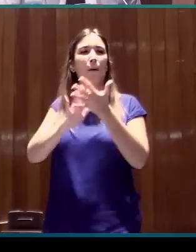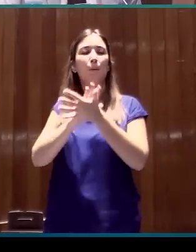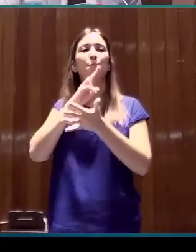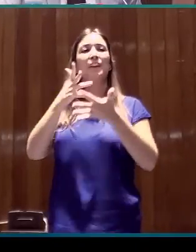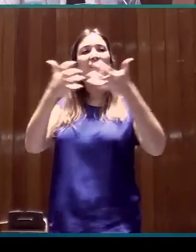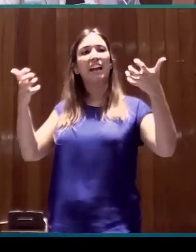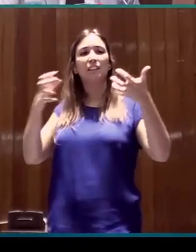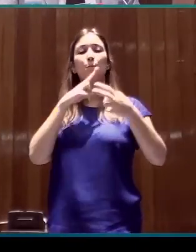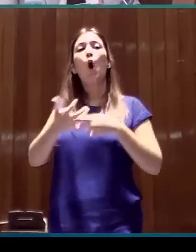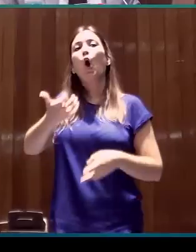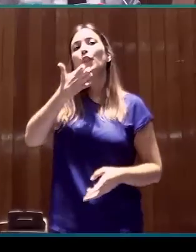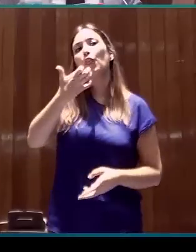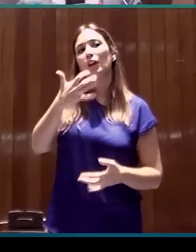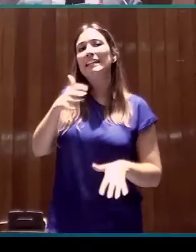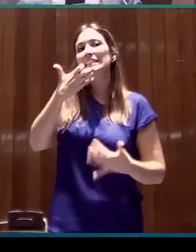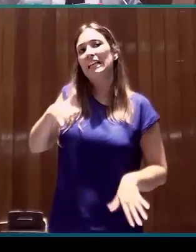condicionales en LSC.